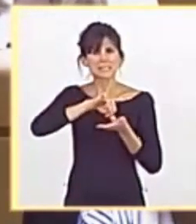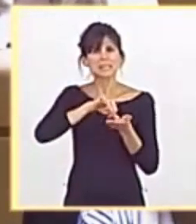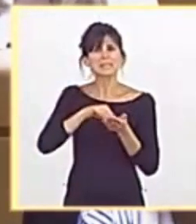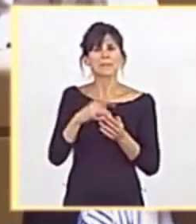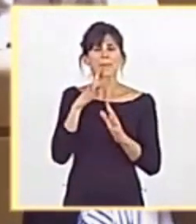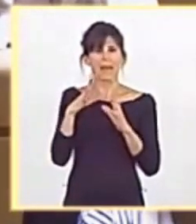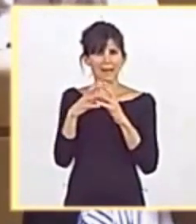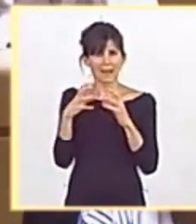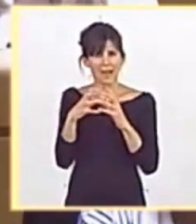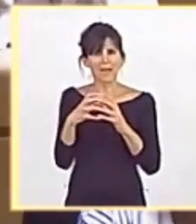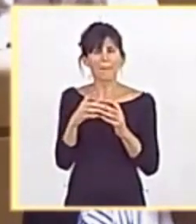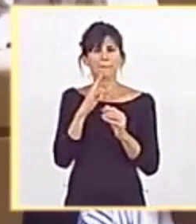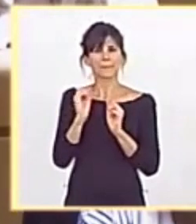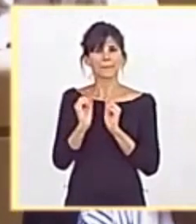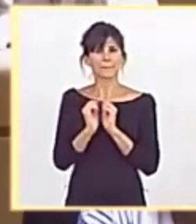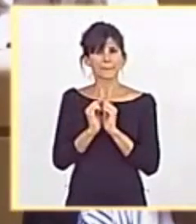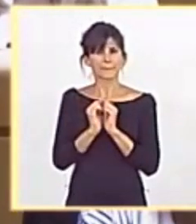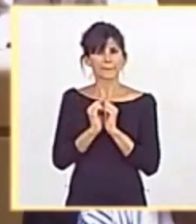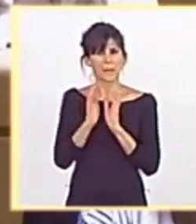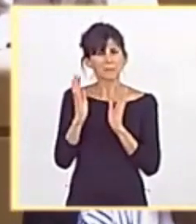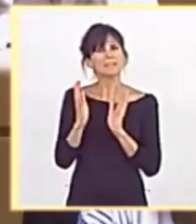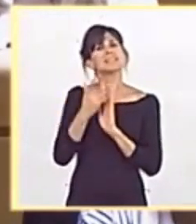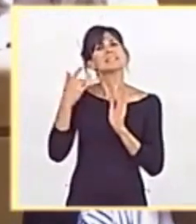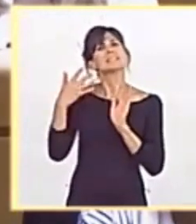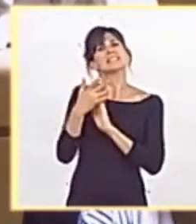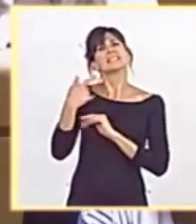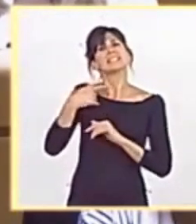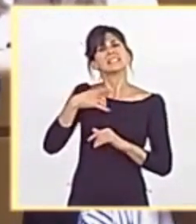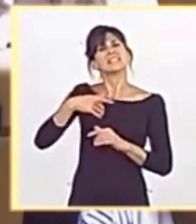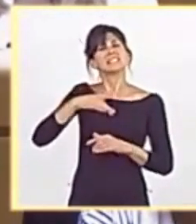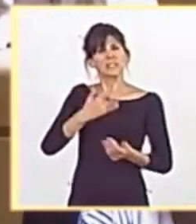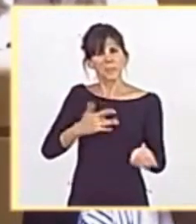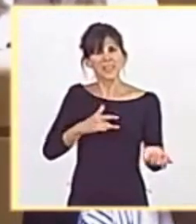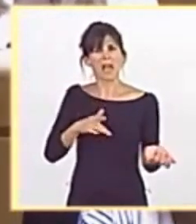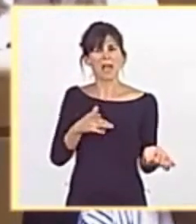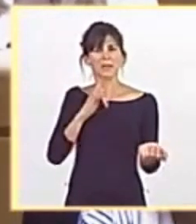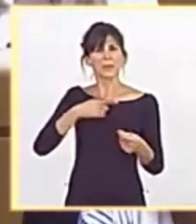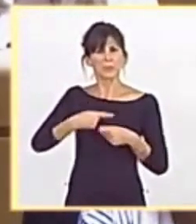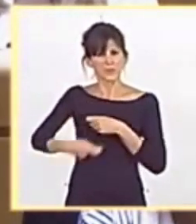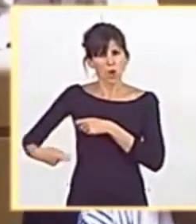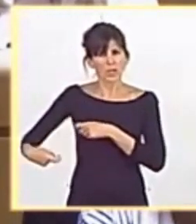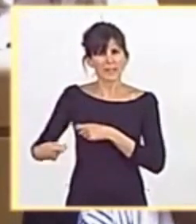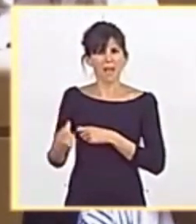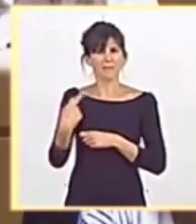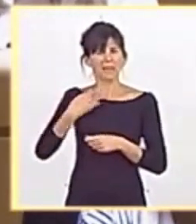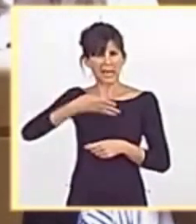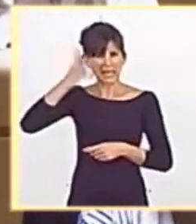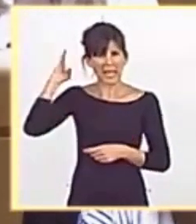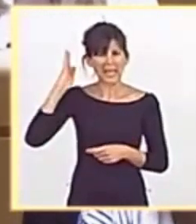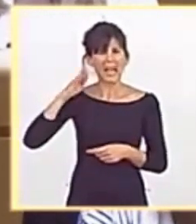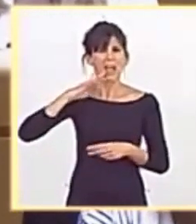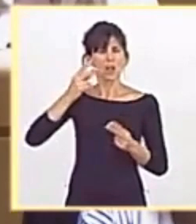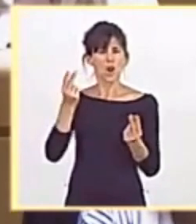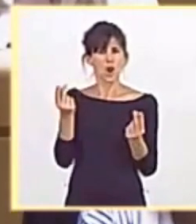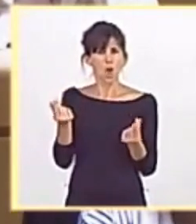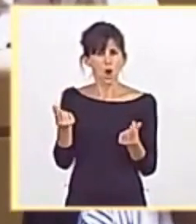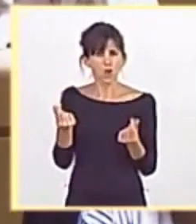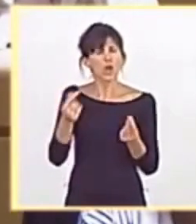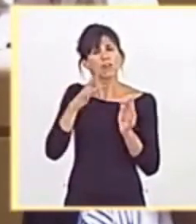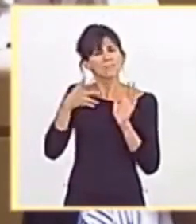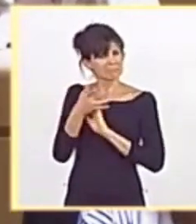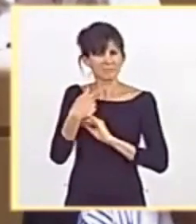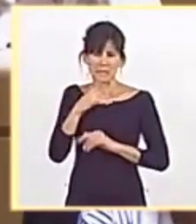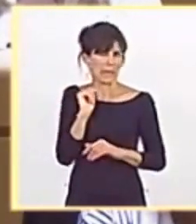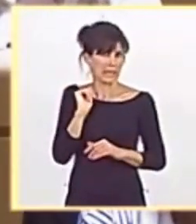Granada, Las Palmas, Sevilla, Ferrol, Vitoria, Cartagena, Totana, Logroño y podría seguir así mucho